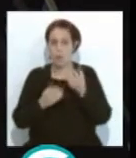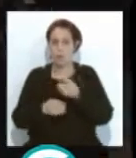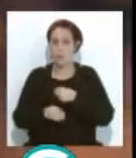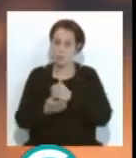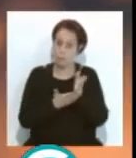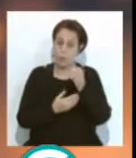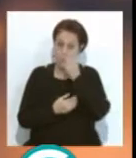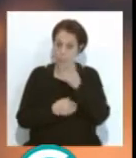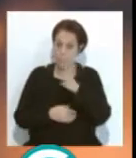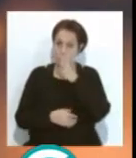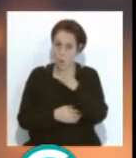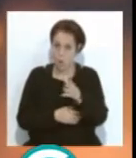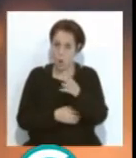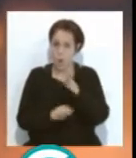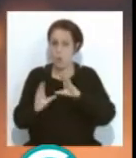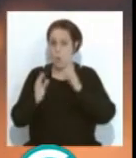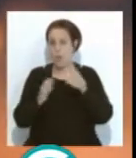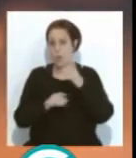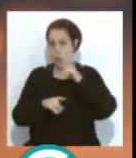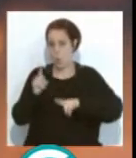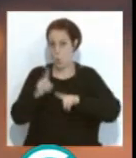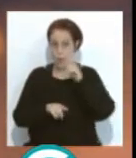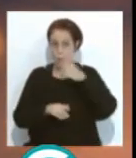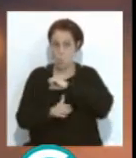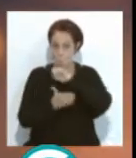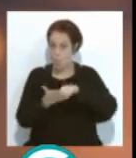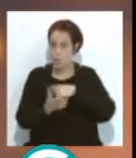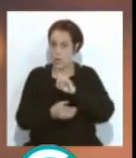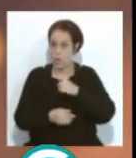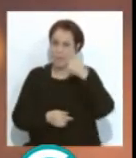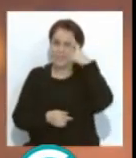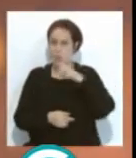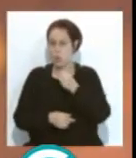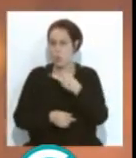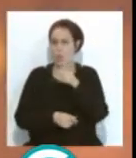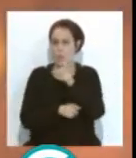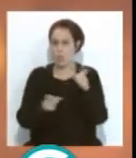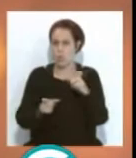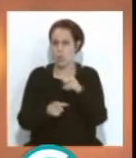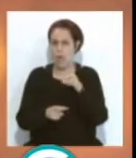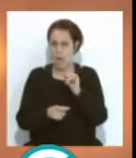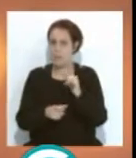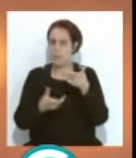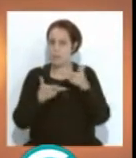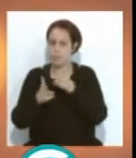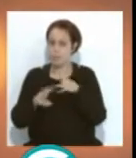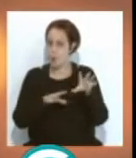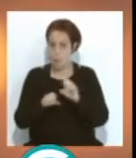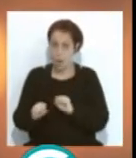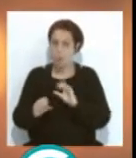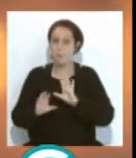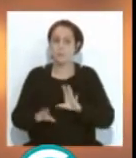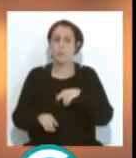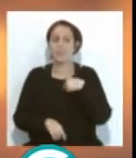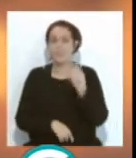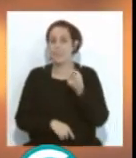bien porque hay agrupaciones que no van a estar vacías, que por lo menos ya sabe que hay un número determinado de asientos que van a estar ocupados. Lo malo es